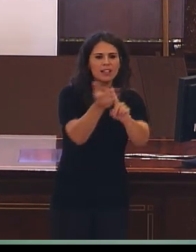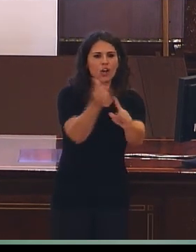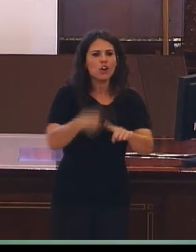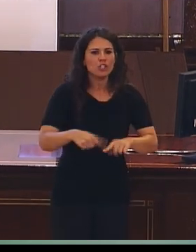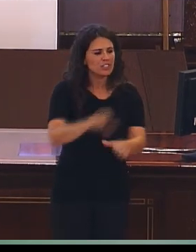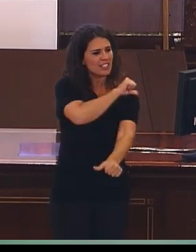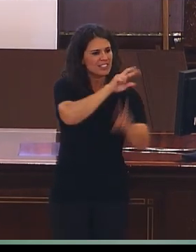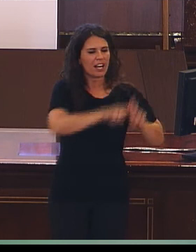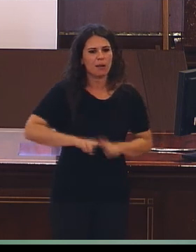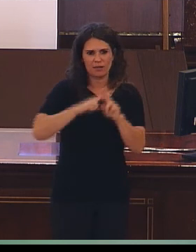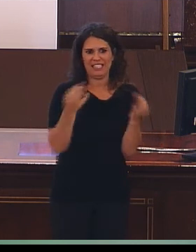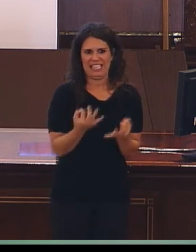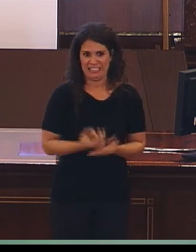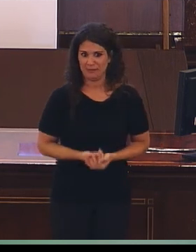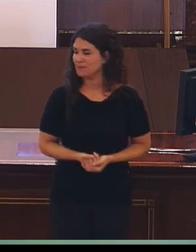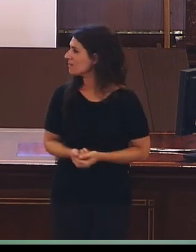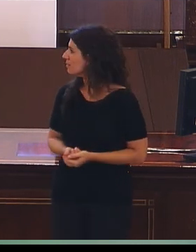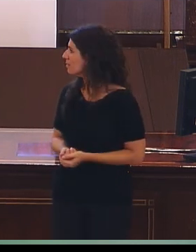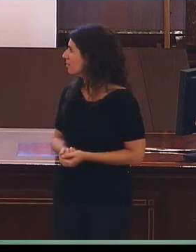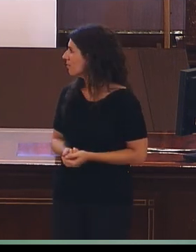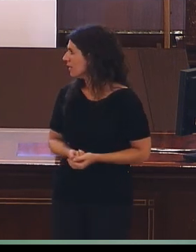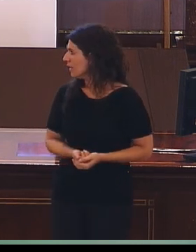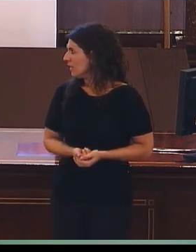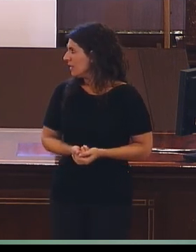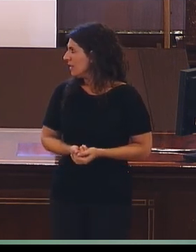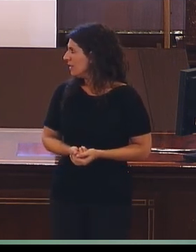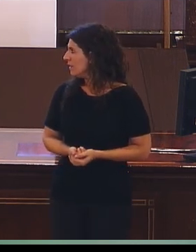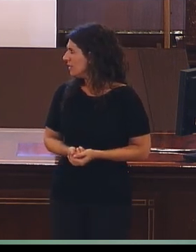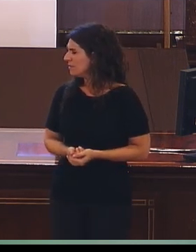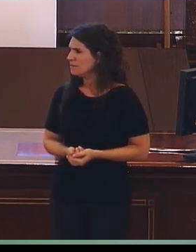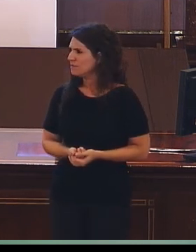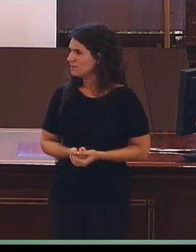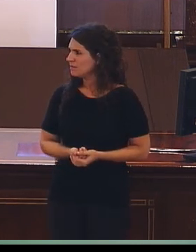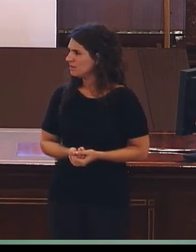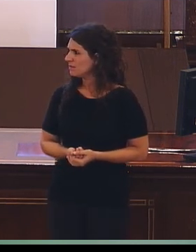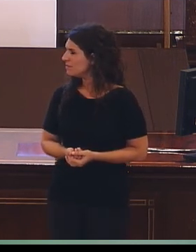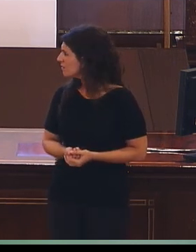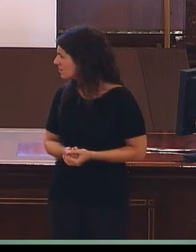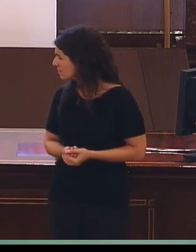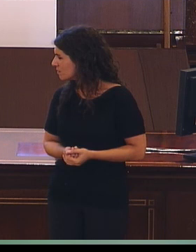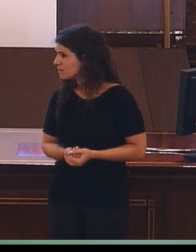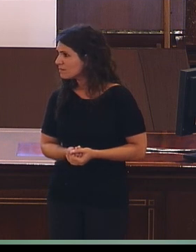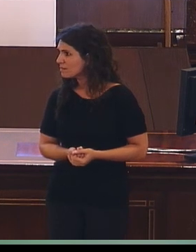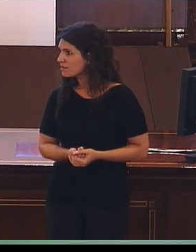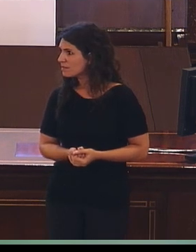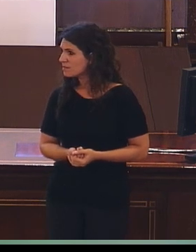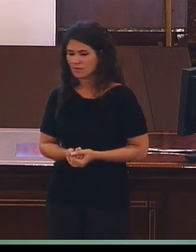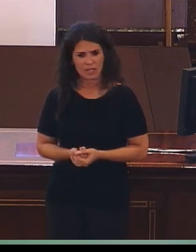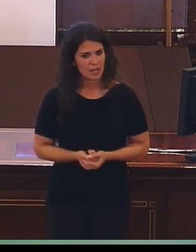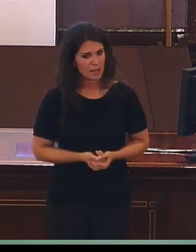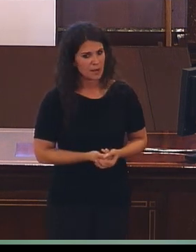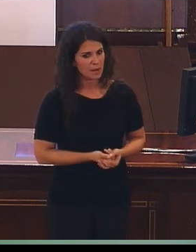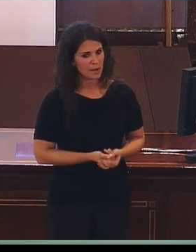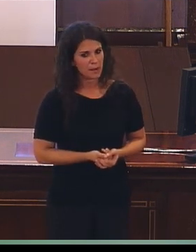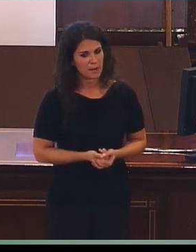en este momento me siento como un peón en un tablero de ajedrez. Que en principio parece